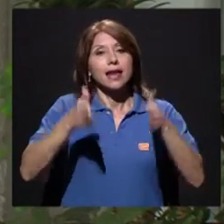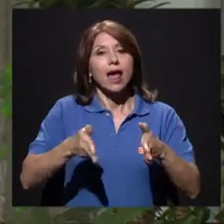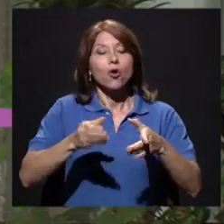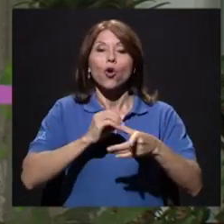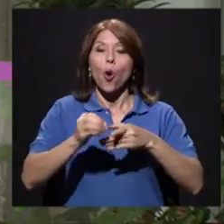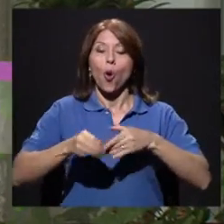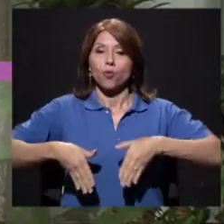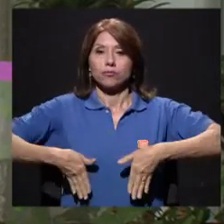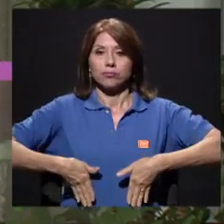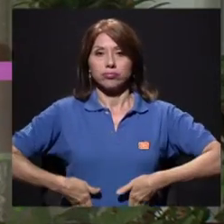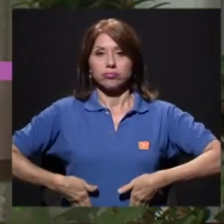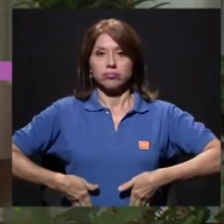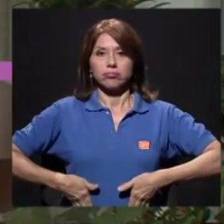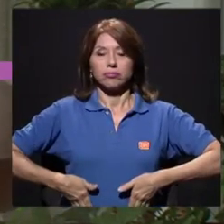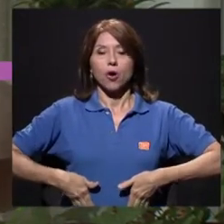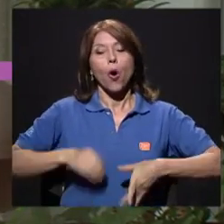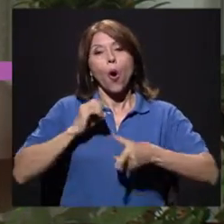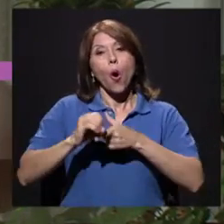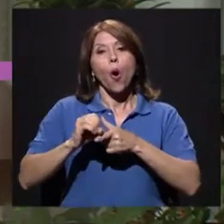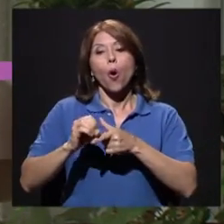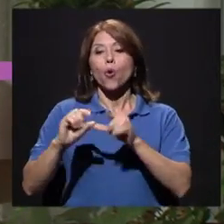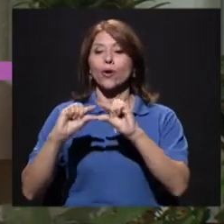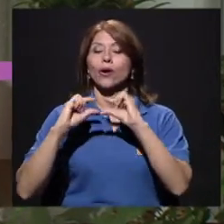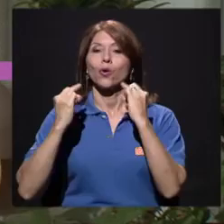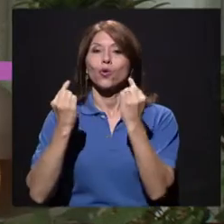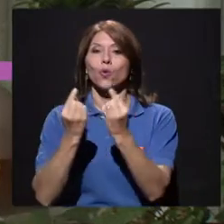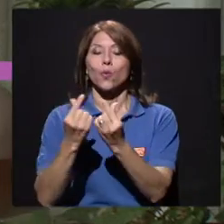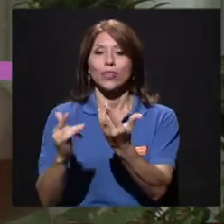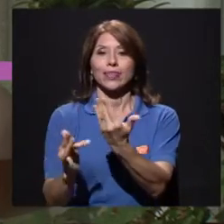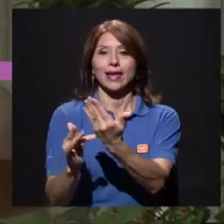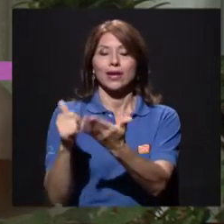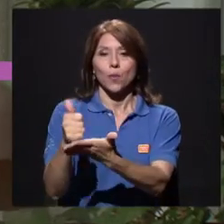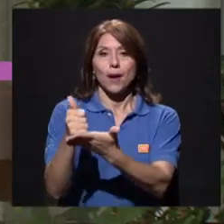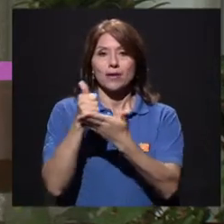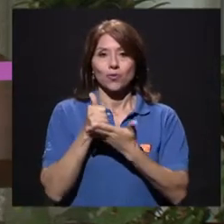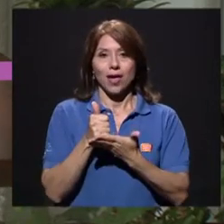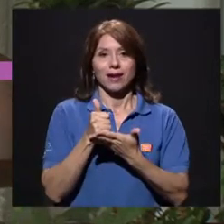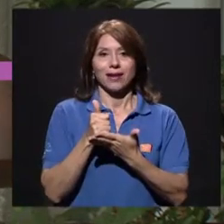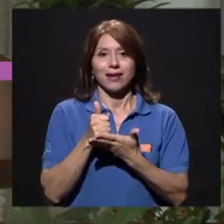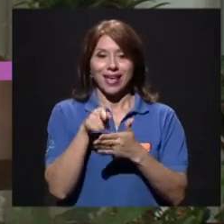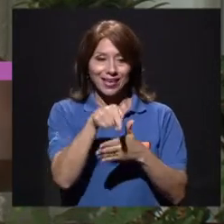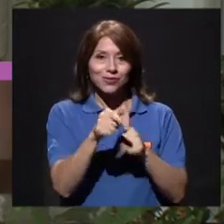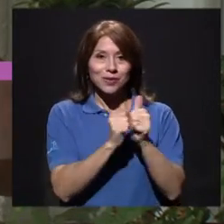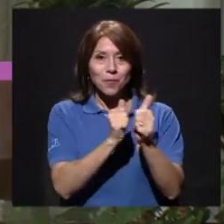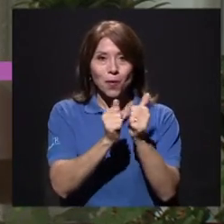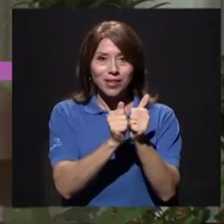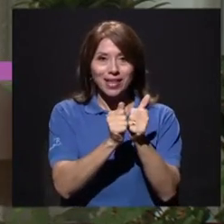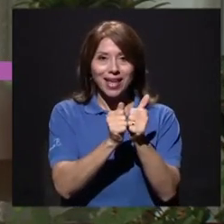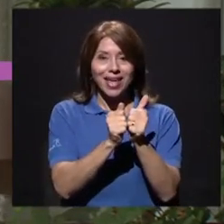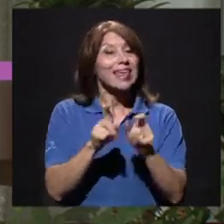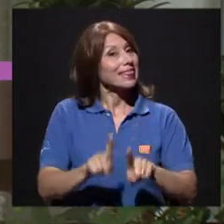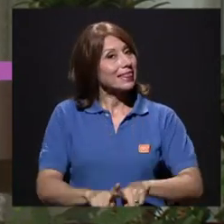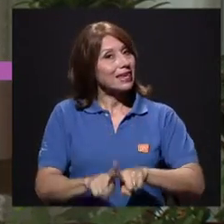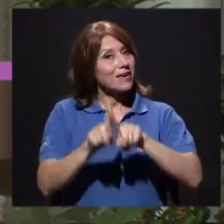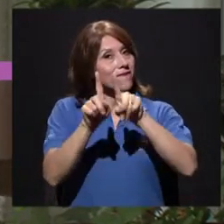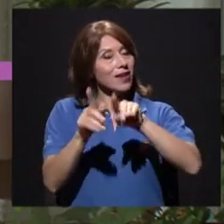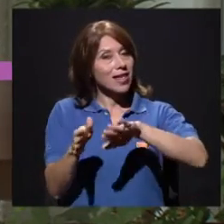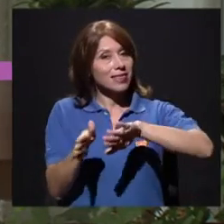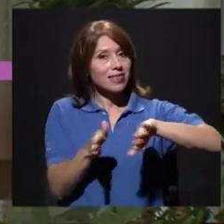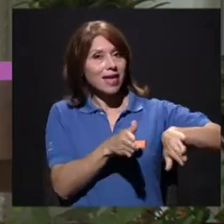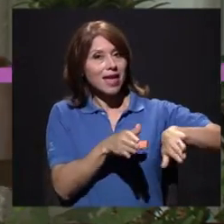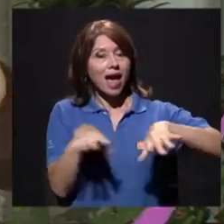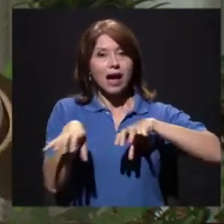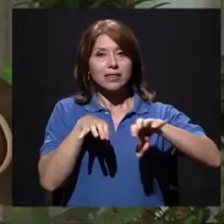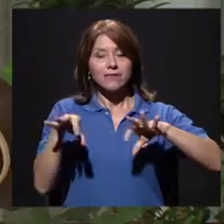un cuerpo técnico que me va a ayudar. Ahora, la diferencia va a ser cuando yo empiezo a hacer una actividad física como